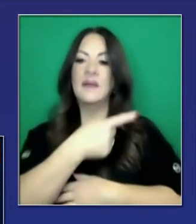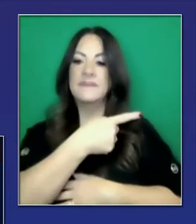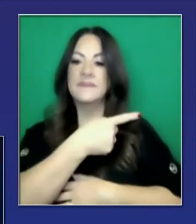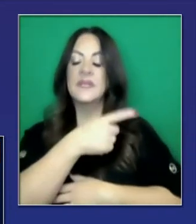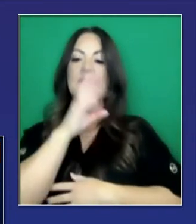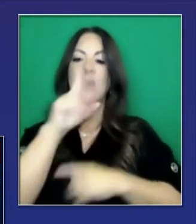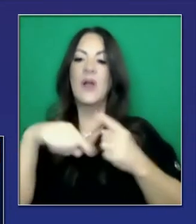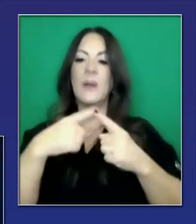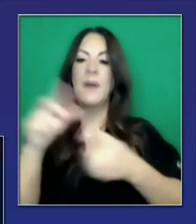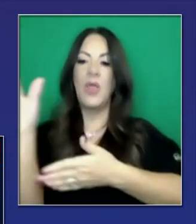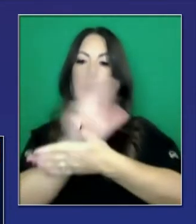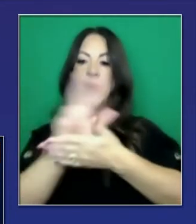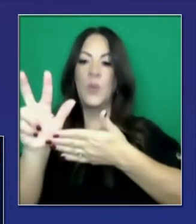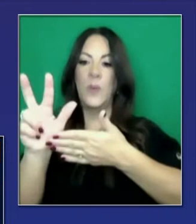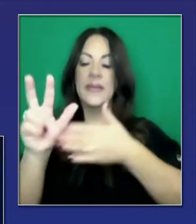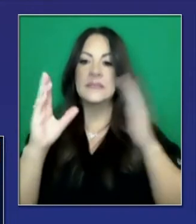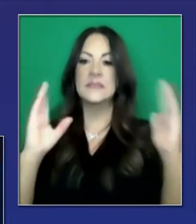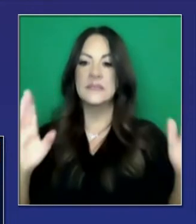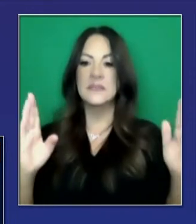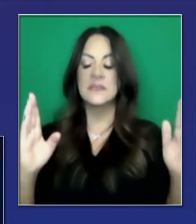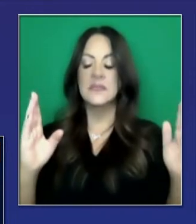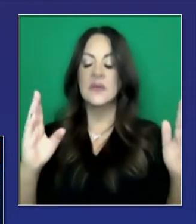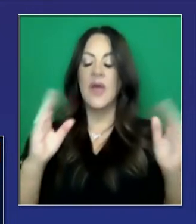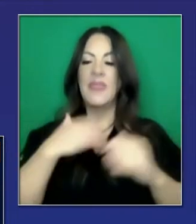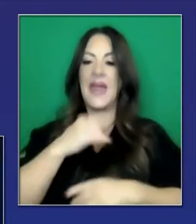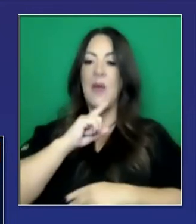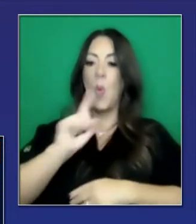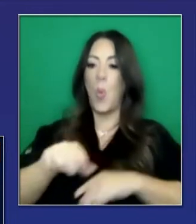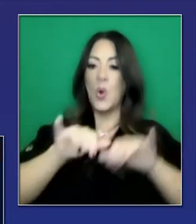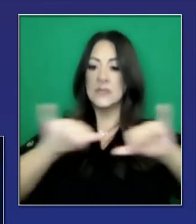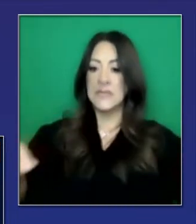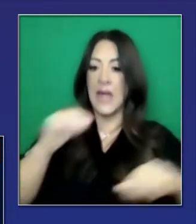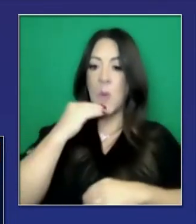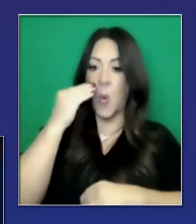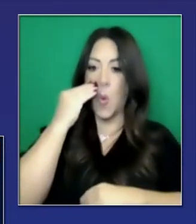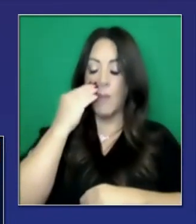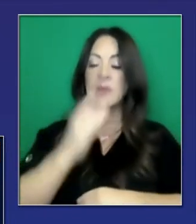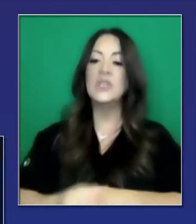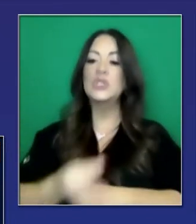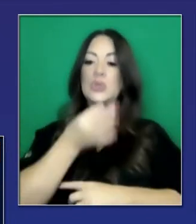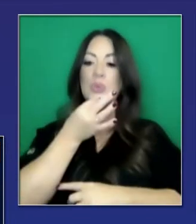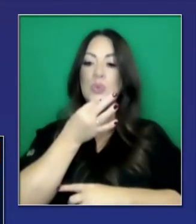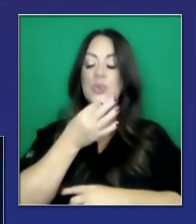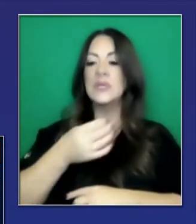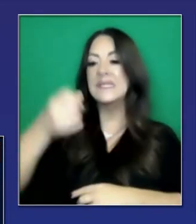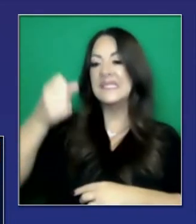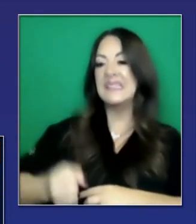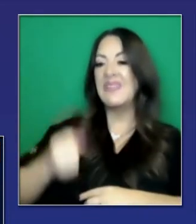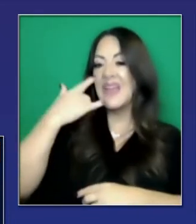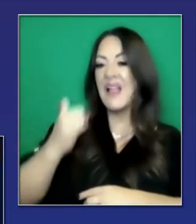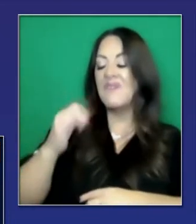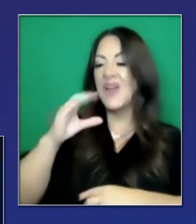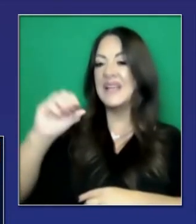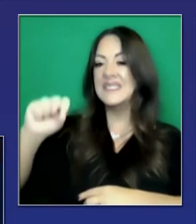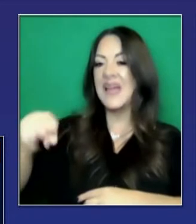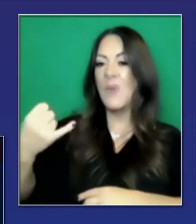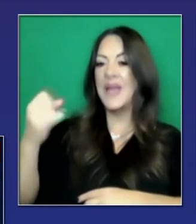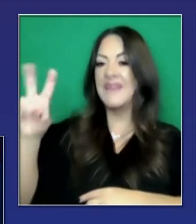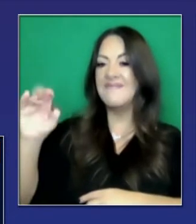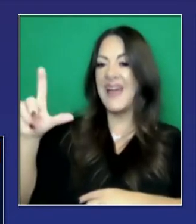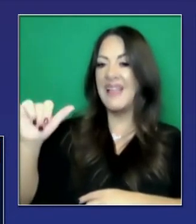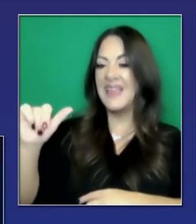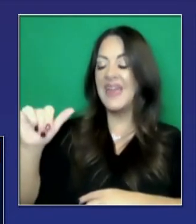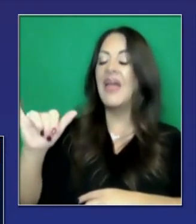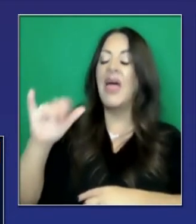ahora en este periodo de tres semanas vemos que esto está a punto de terminar en San Joaquín. Y